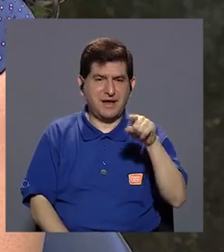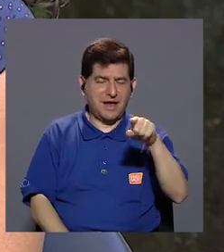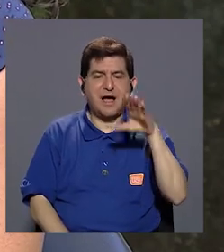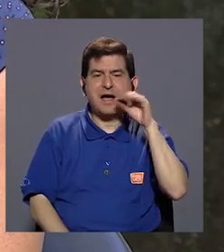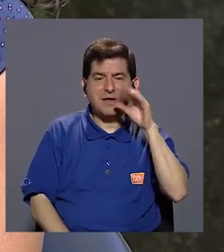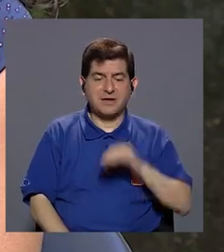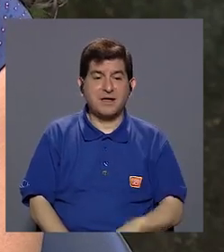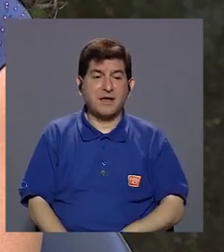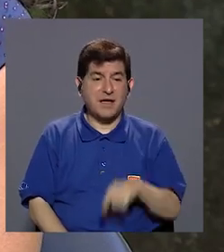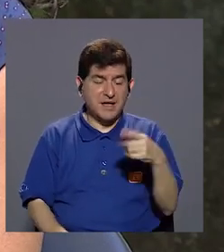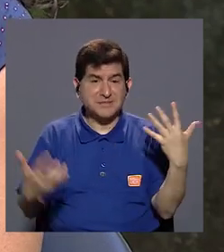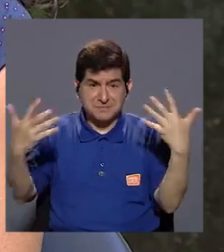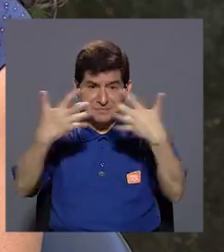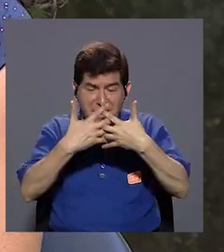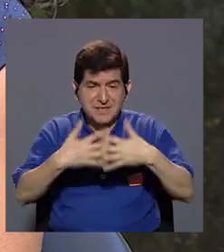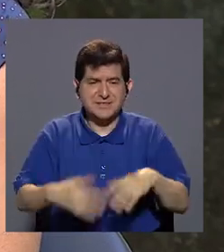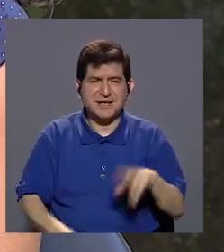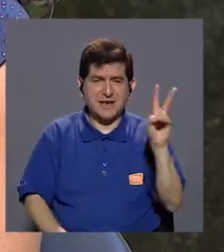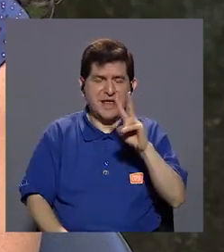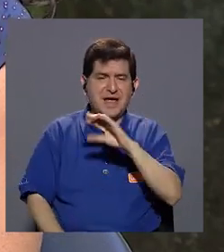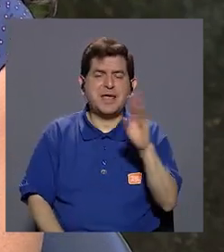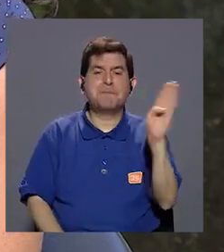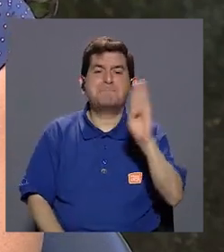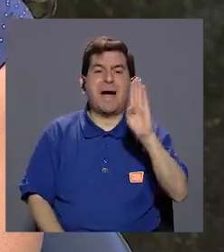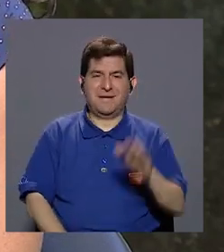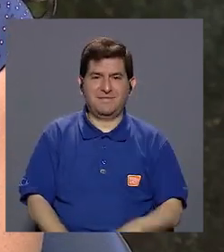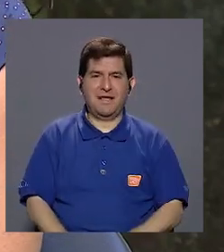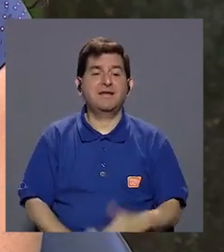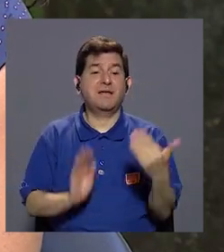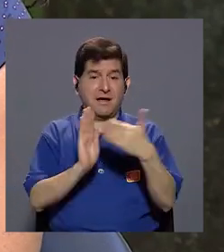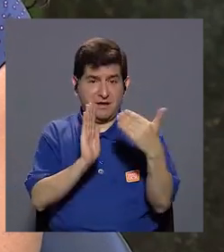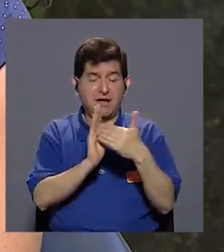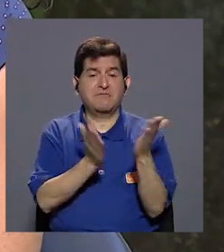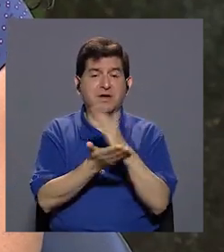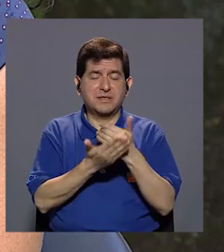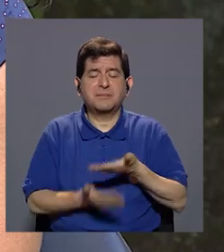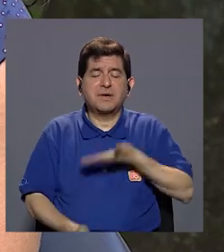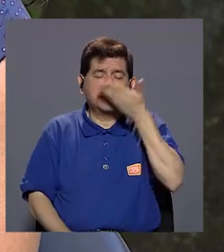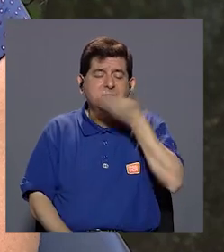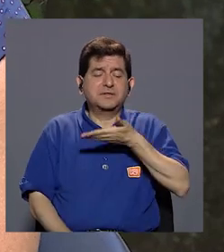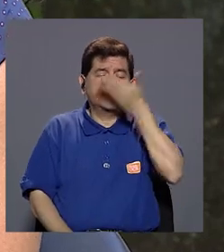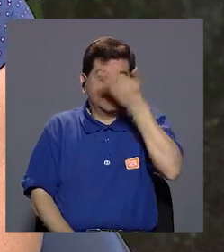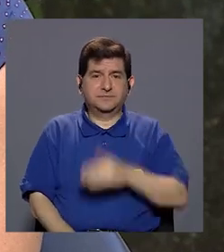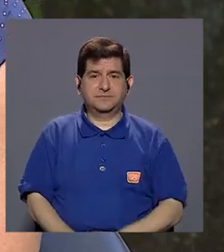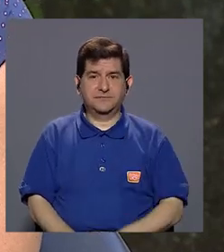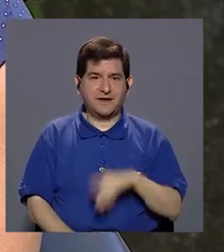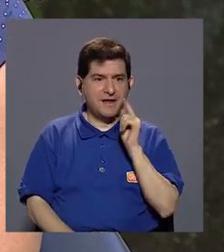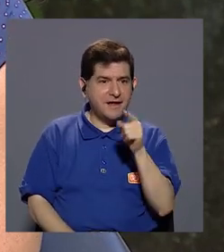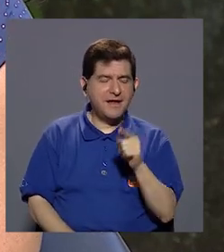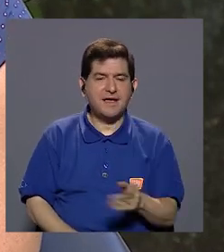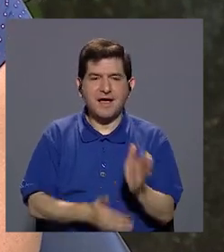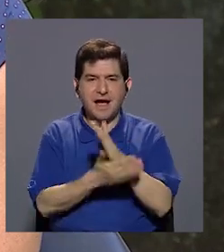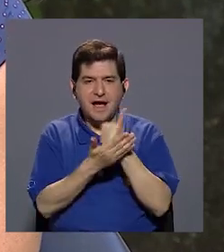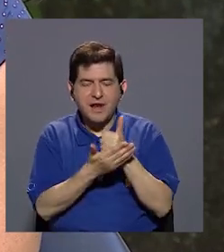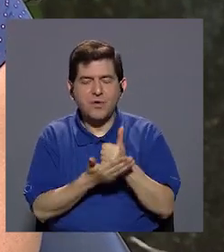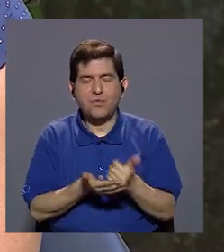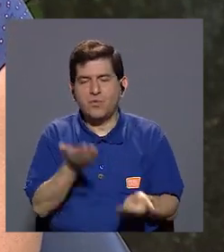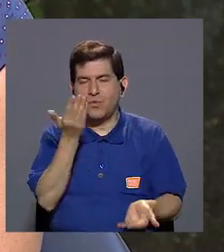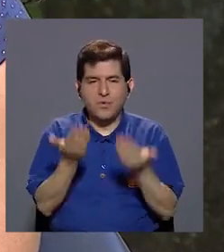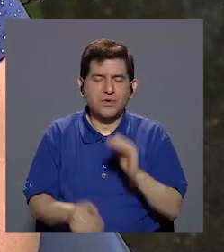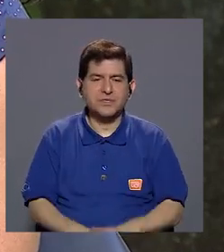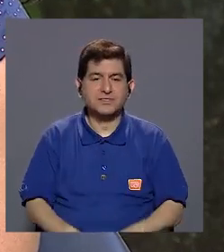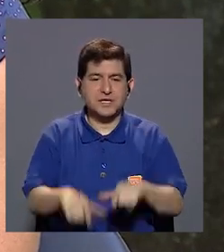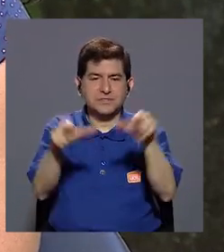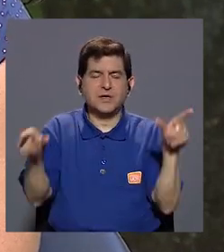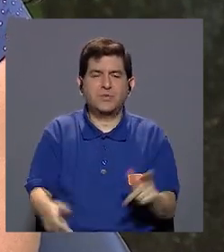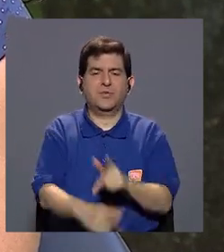Es un virus, es una combinación de virus con bacteria, que sí les afecta la parte respiratoria. Y hay pacientes que estuvieron, por